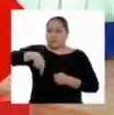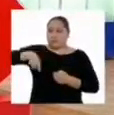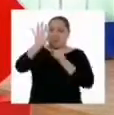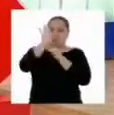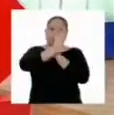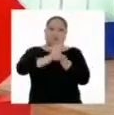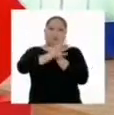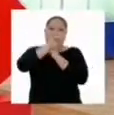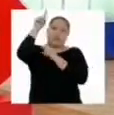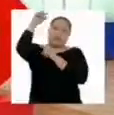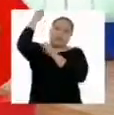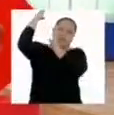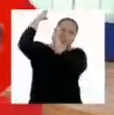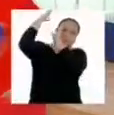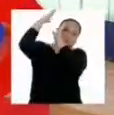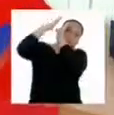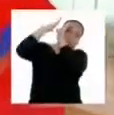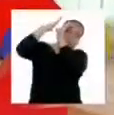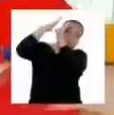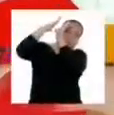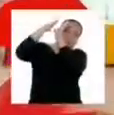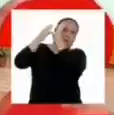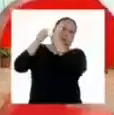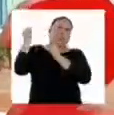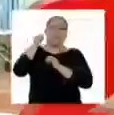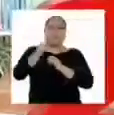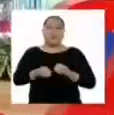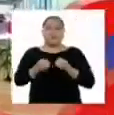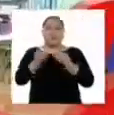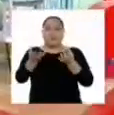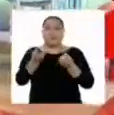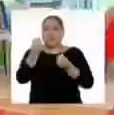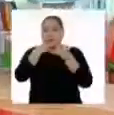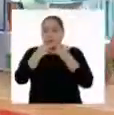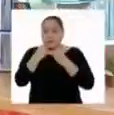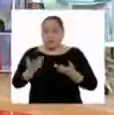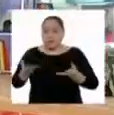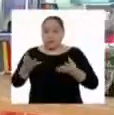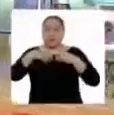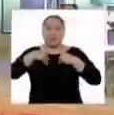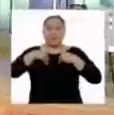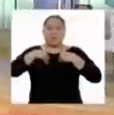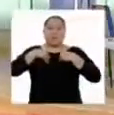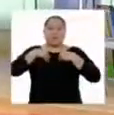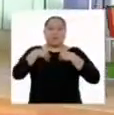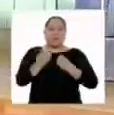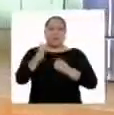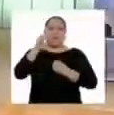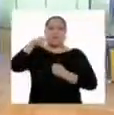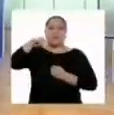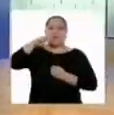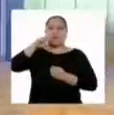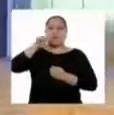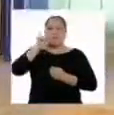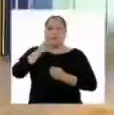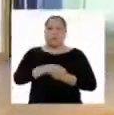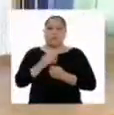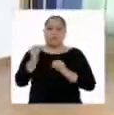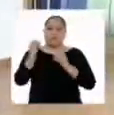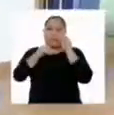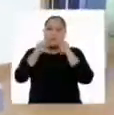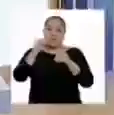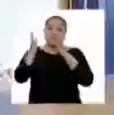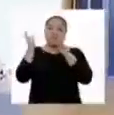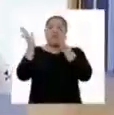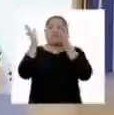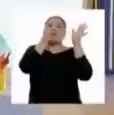sol en los días muy soleados, producen alimentos que nos llenan de nutrientes para tener energía y fabrican el oxígeno que los seres